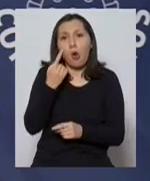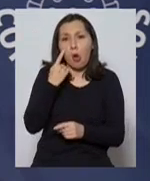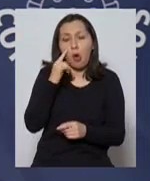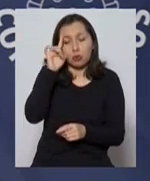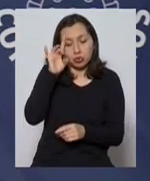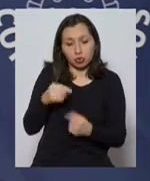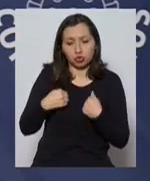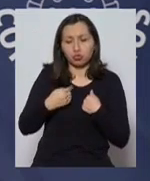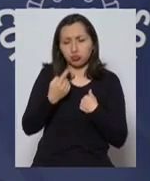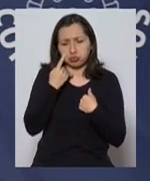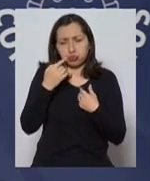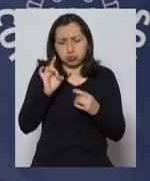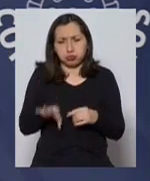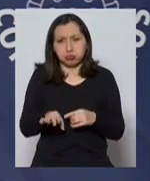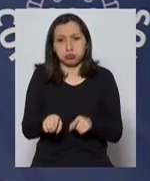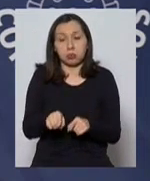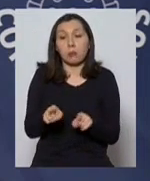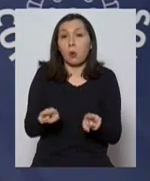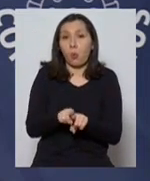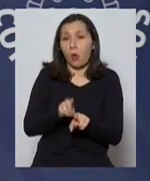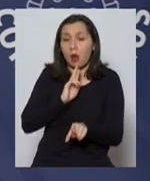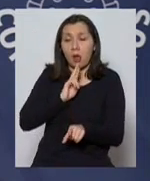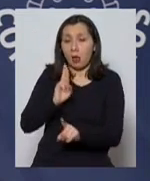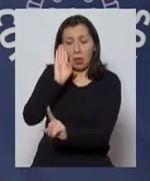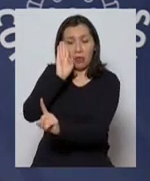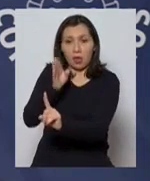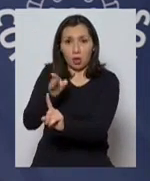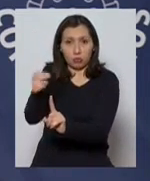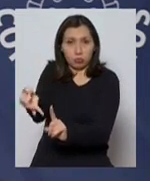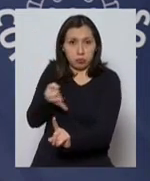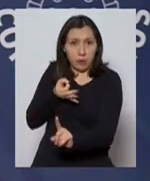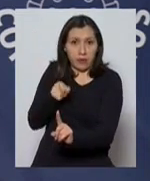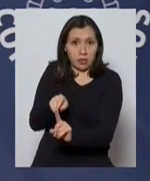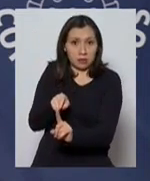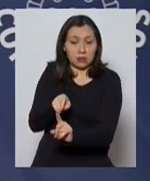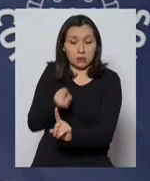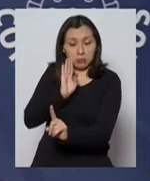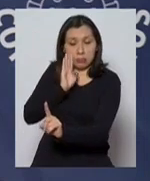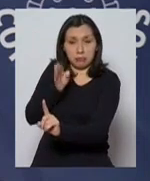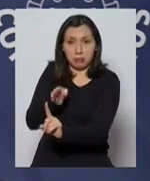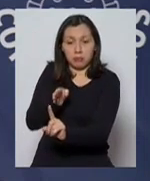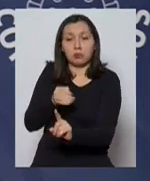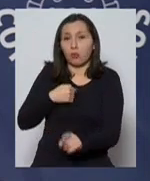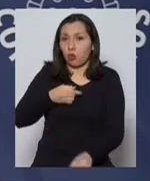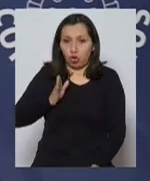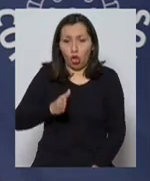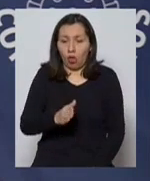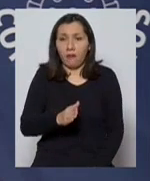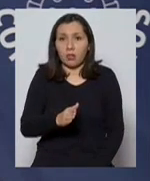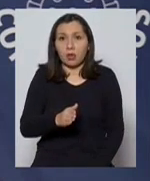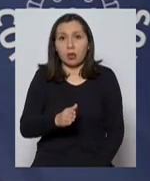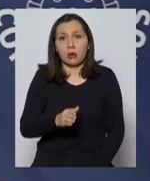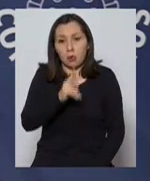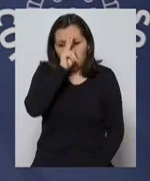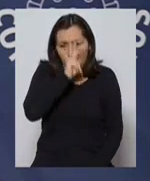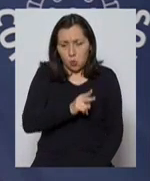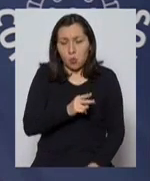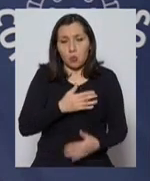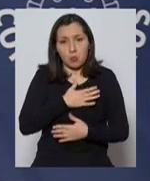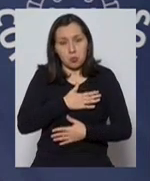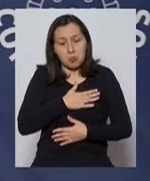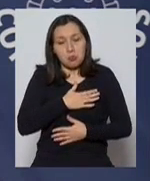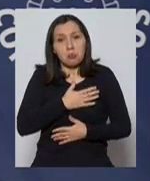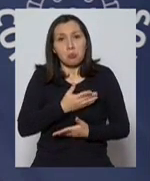que tengo, y desde luego, contestando directamente a su pregunta, sigo contando y tengo el honor de contar